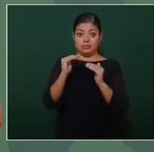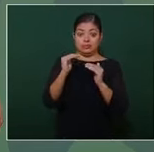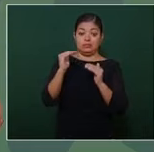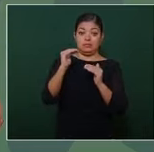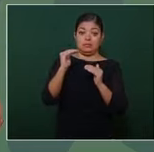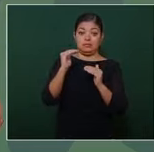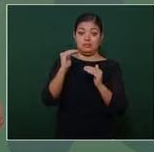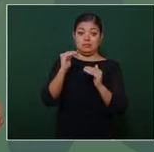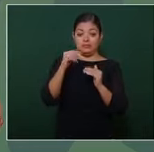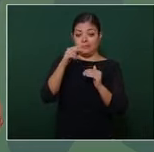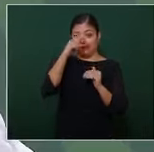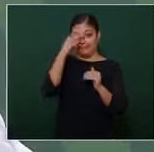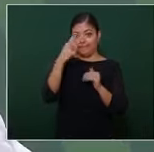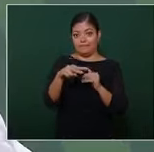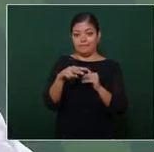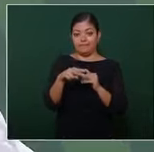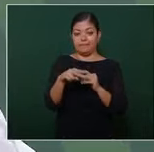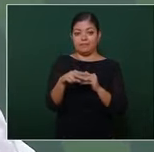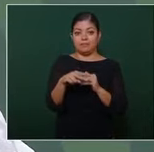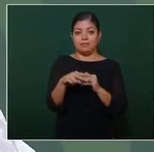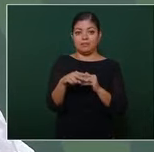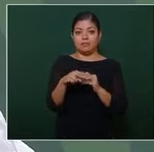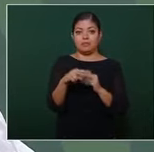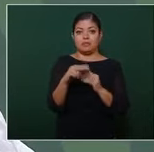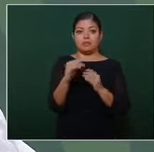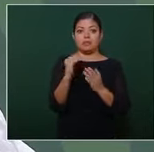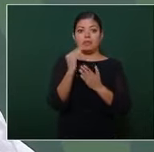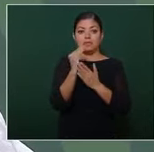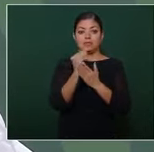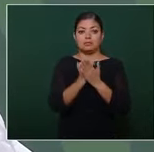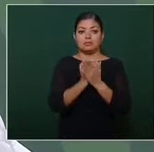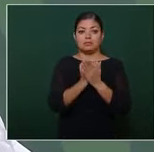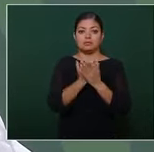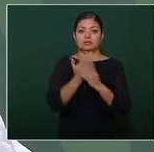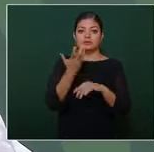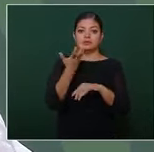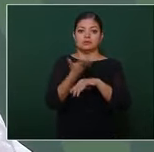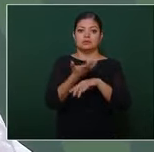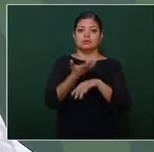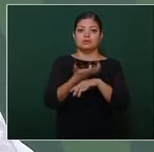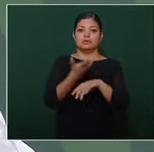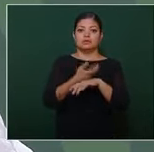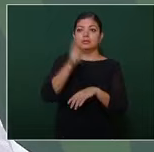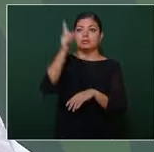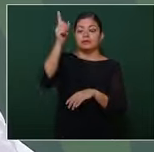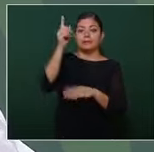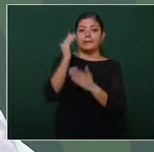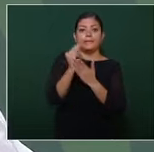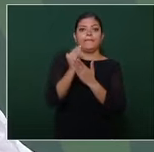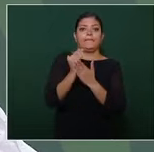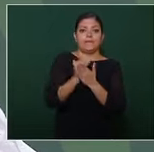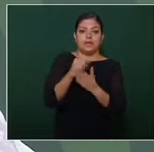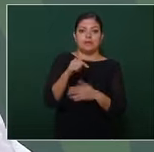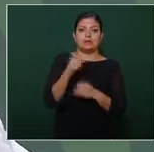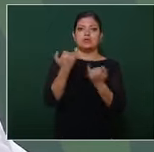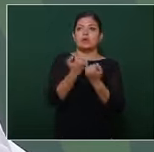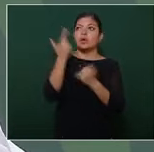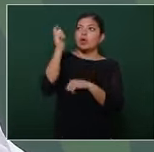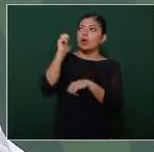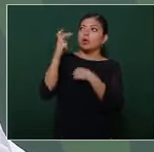en México es menor a la de Estados Unidos y menor a la de Europa